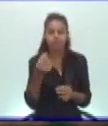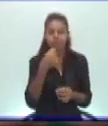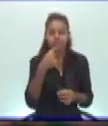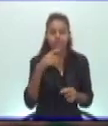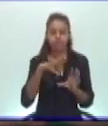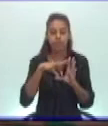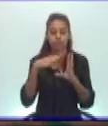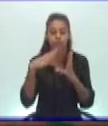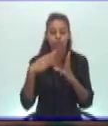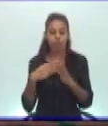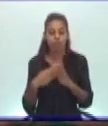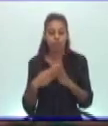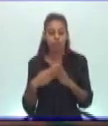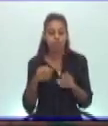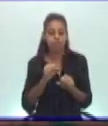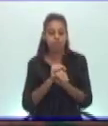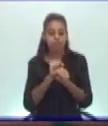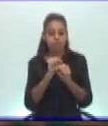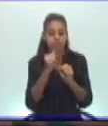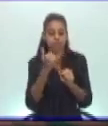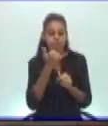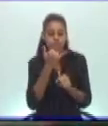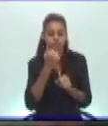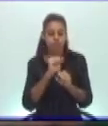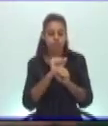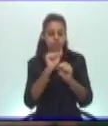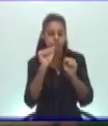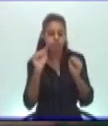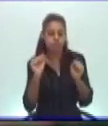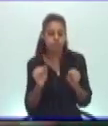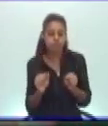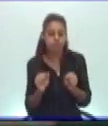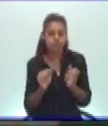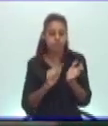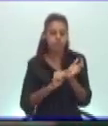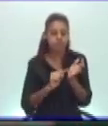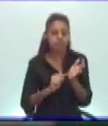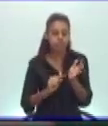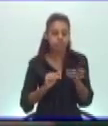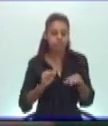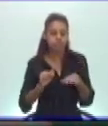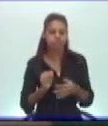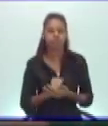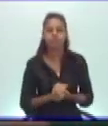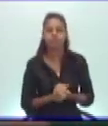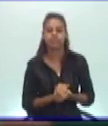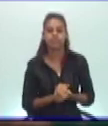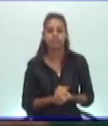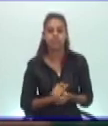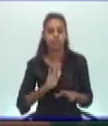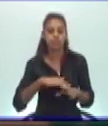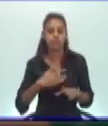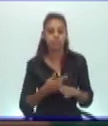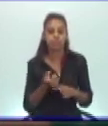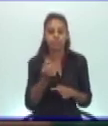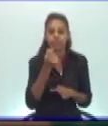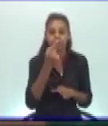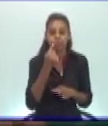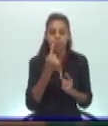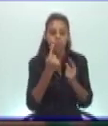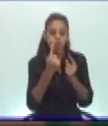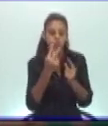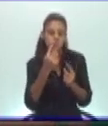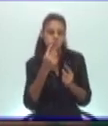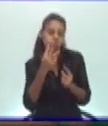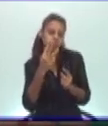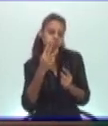afectan el sistema nervioso. Después de consumirlas, aunque sea pocas veces, pueden provocar